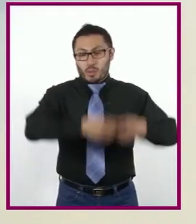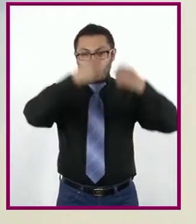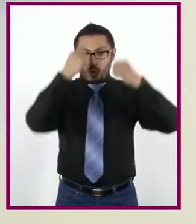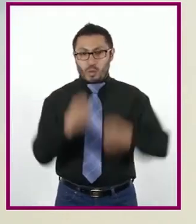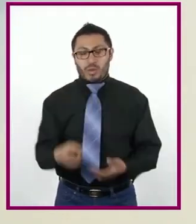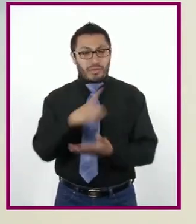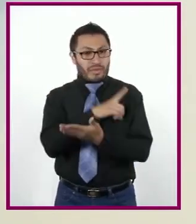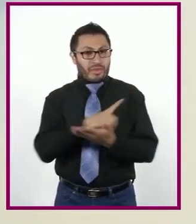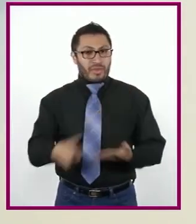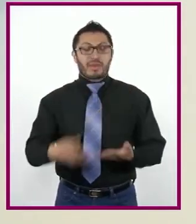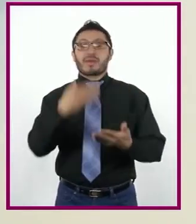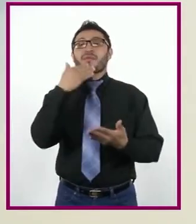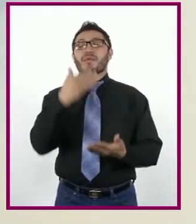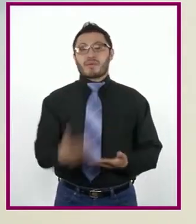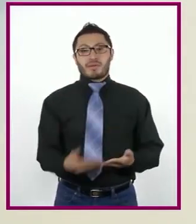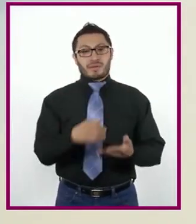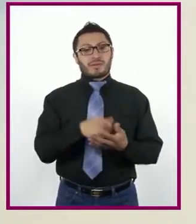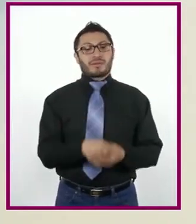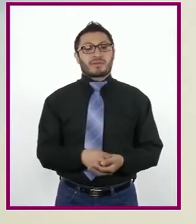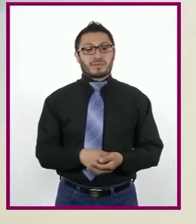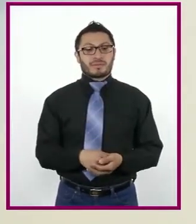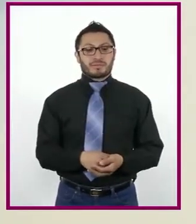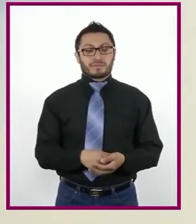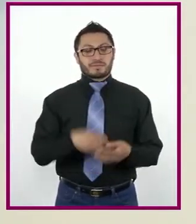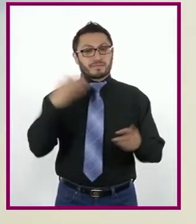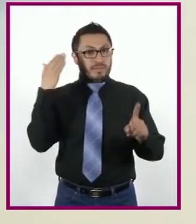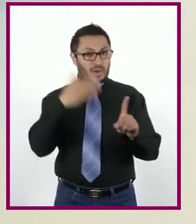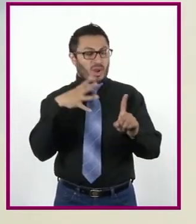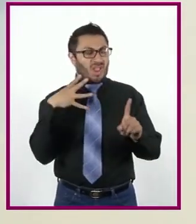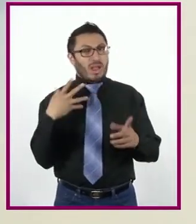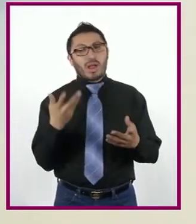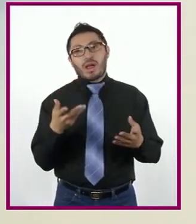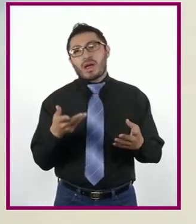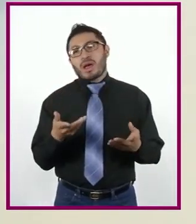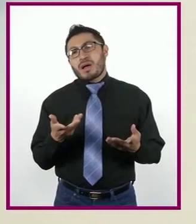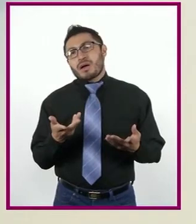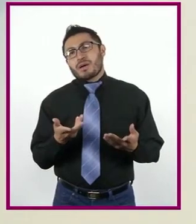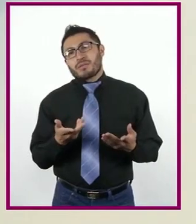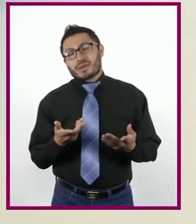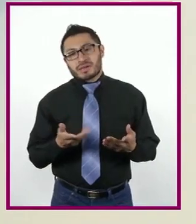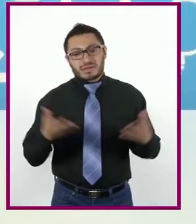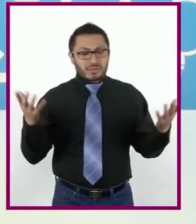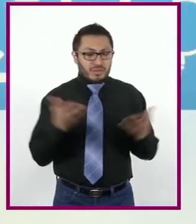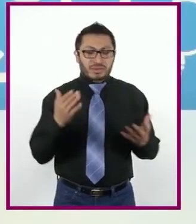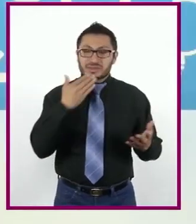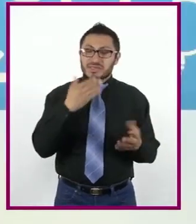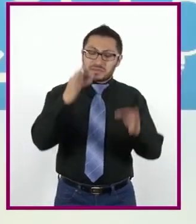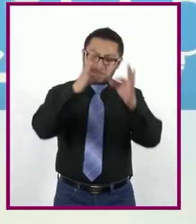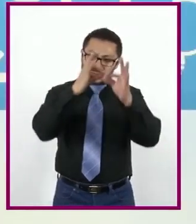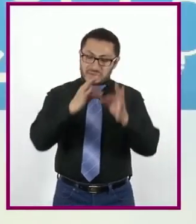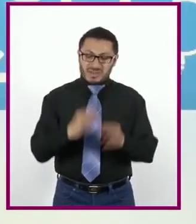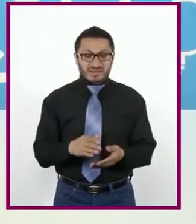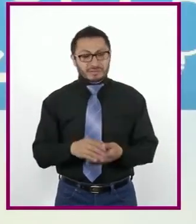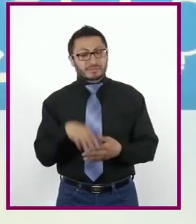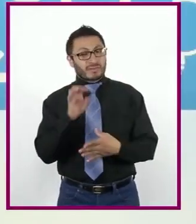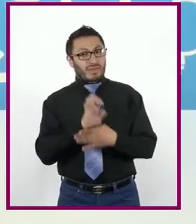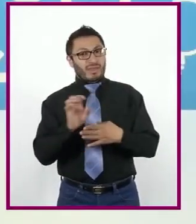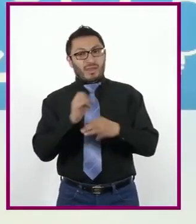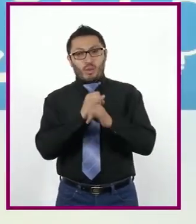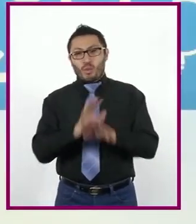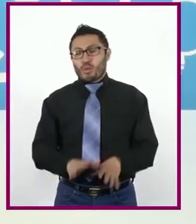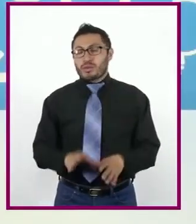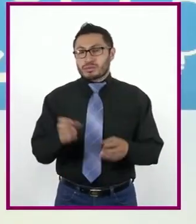de sus habitantes y estos alcancen sus metas para la autorrealización. Entonces, la información que